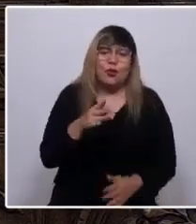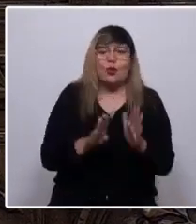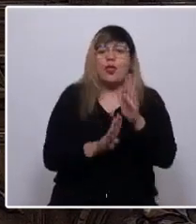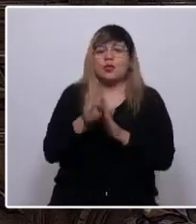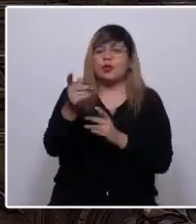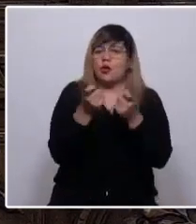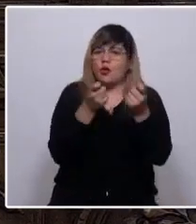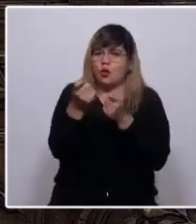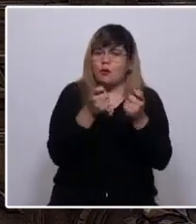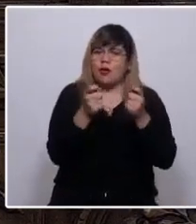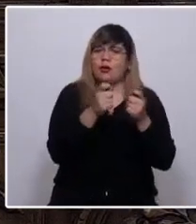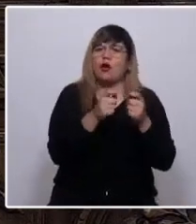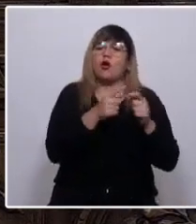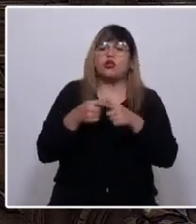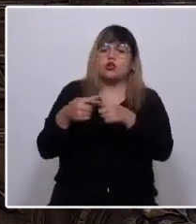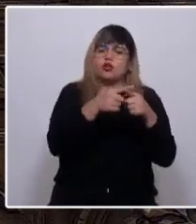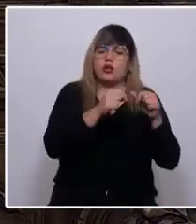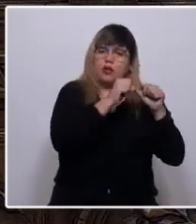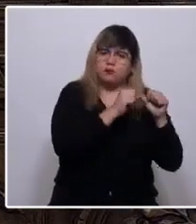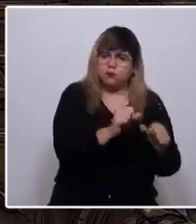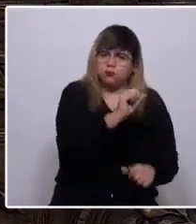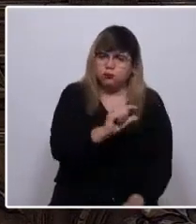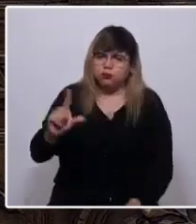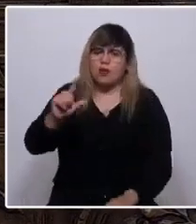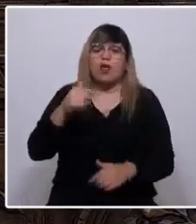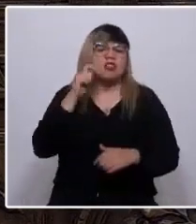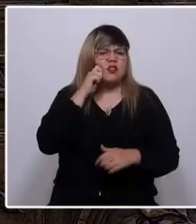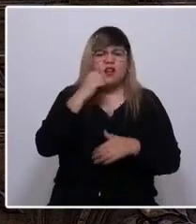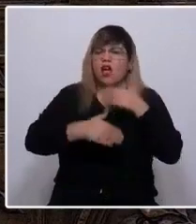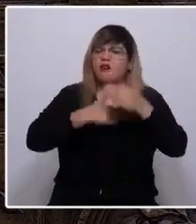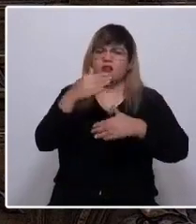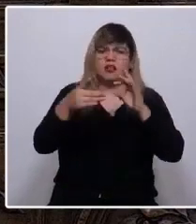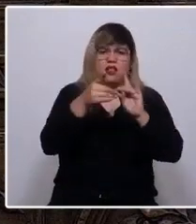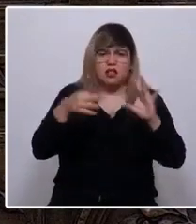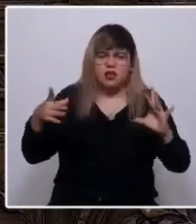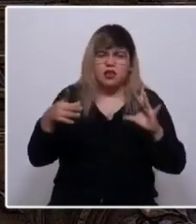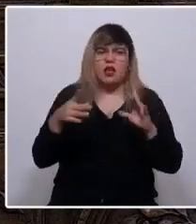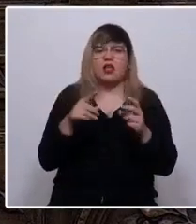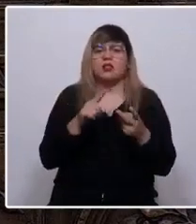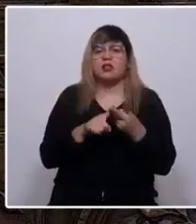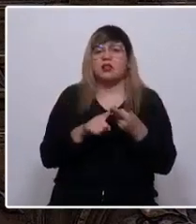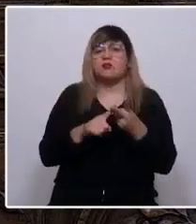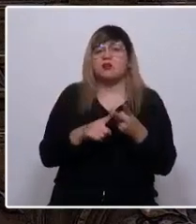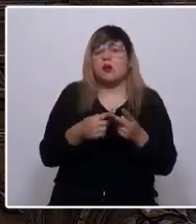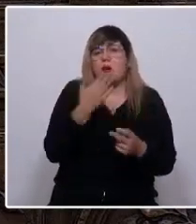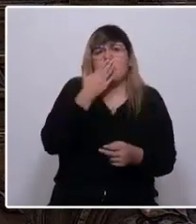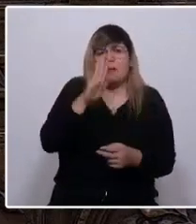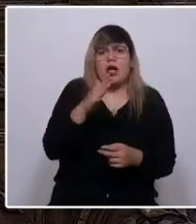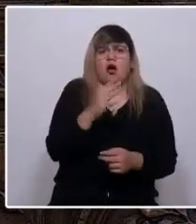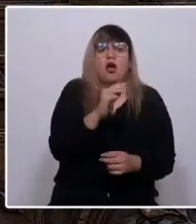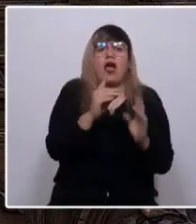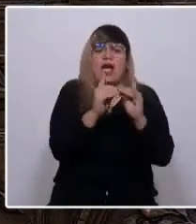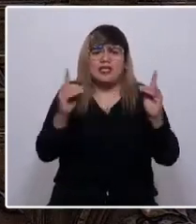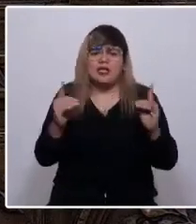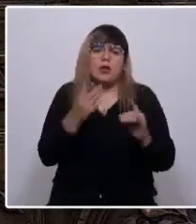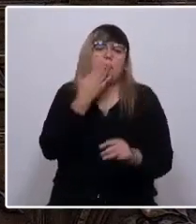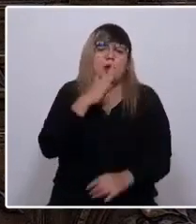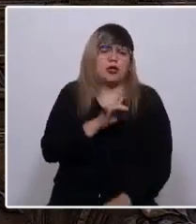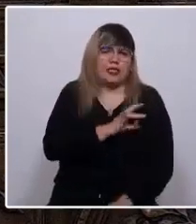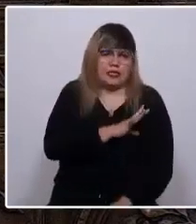social y sustentable es avanzar en dignidad, es avanzar en la construcción de un mejor Aysén, de un mejor Chile.